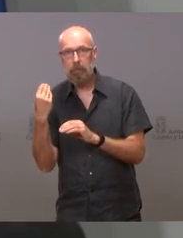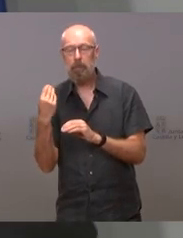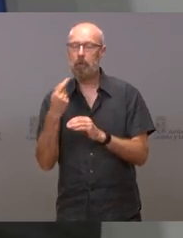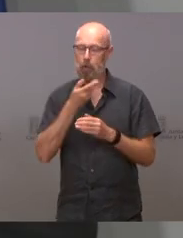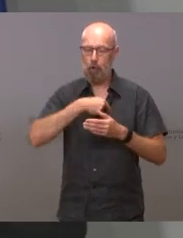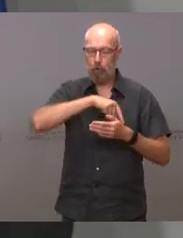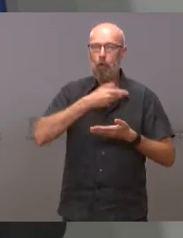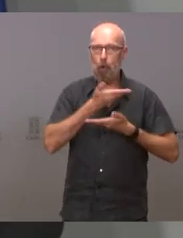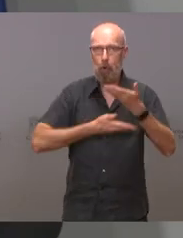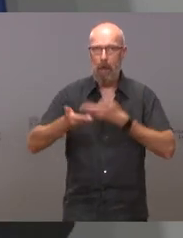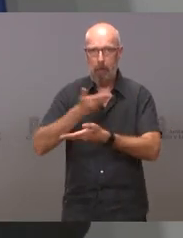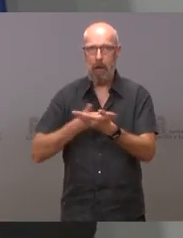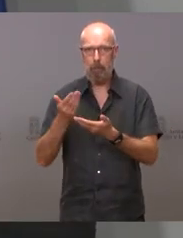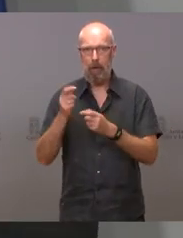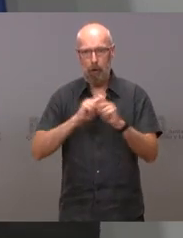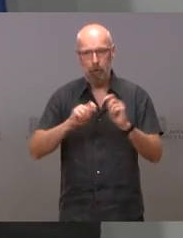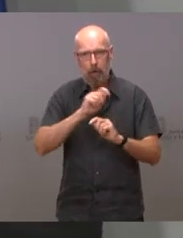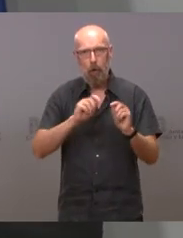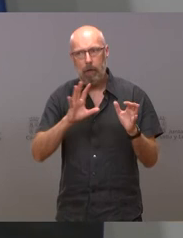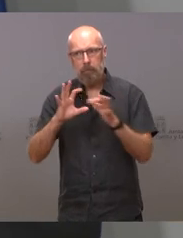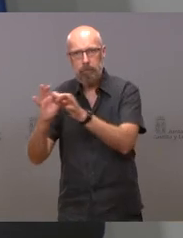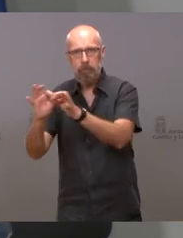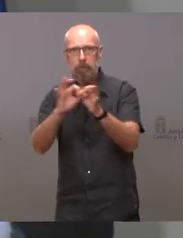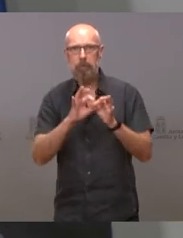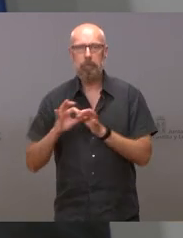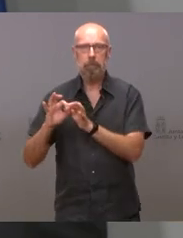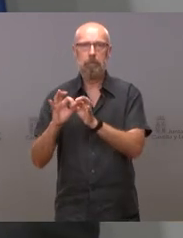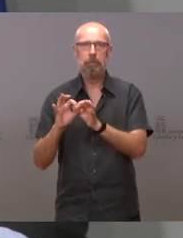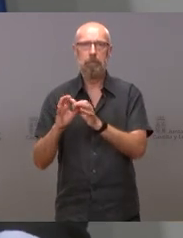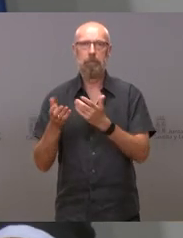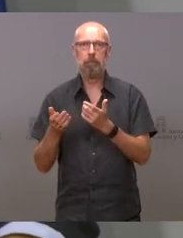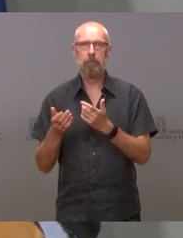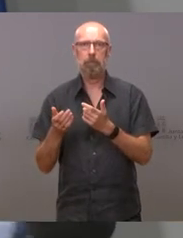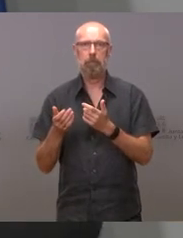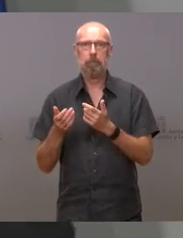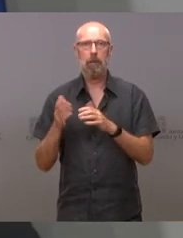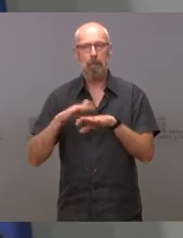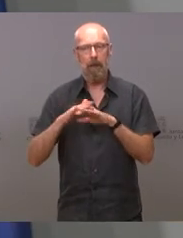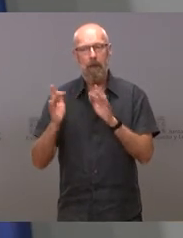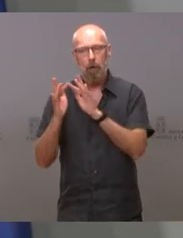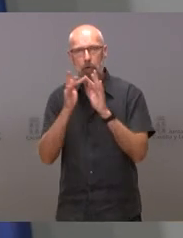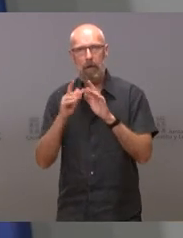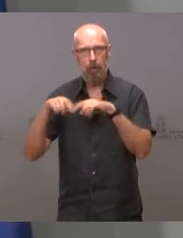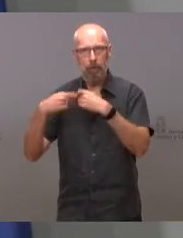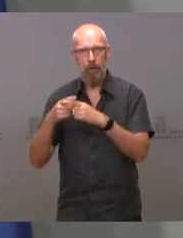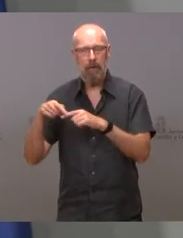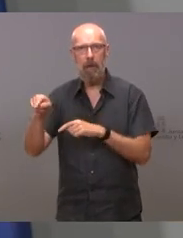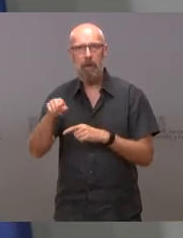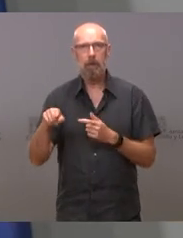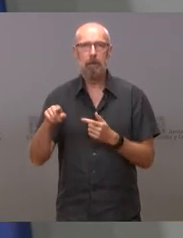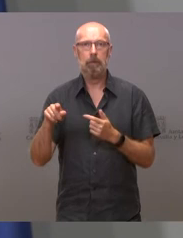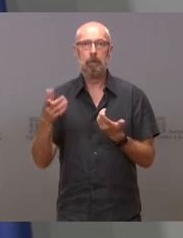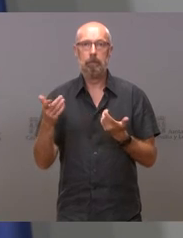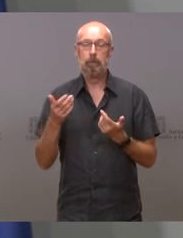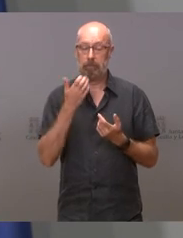también cuando estábamos en una fosa están en contacto con los familiares. De hecho se van a hacer